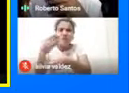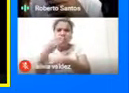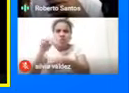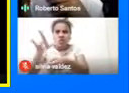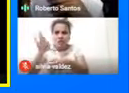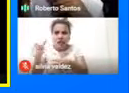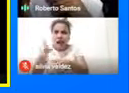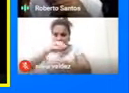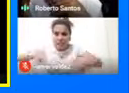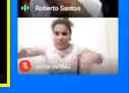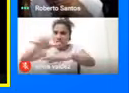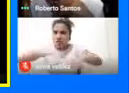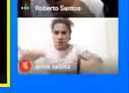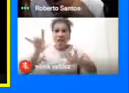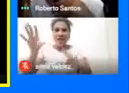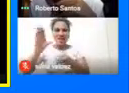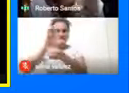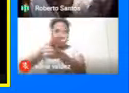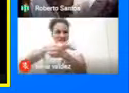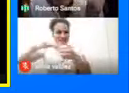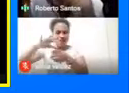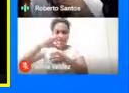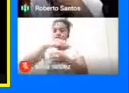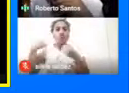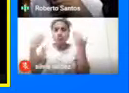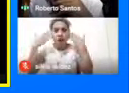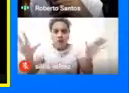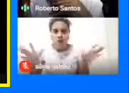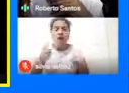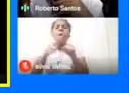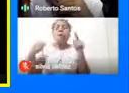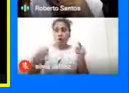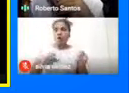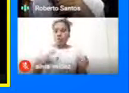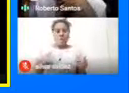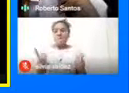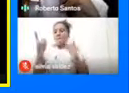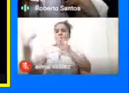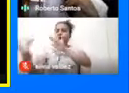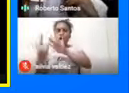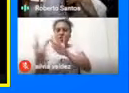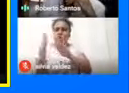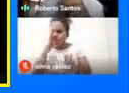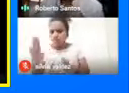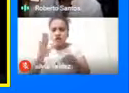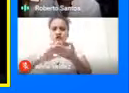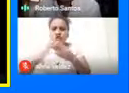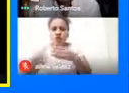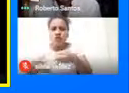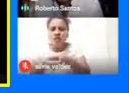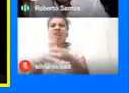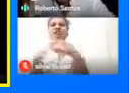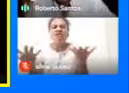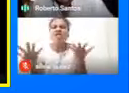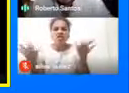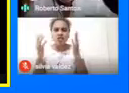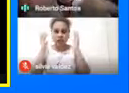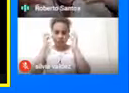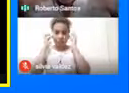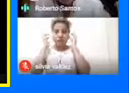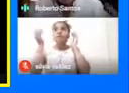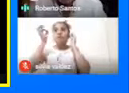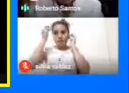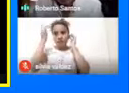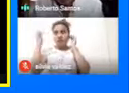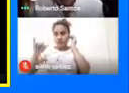el territorio De Cundinamarca Y tuve la oportunidad El primer contacto Que tuve Fue con la comunidad De Cezquilet Entonces por supuesto